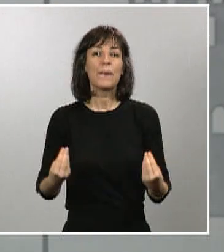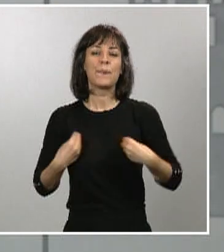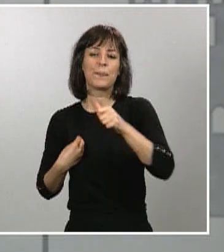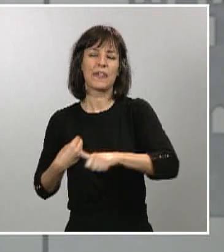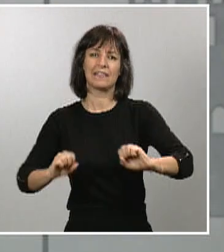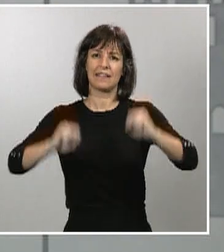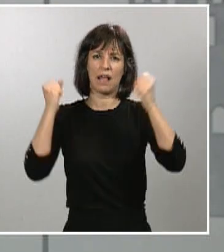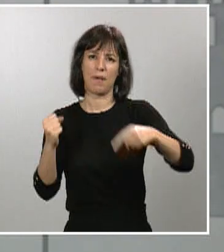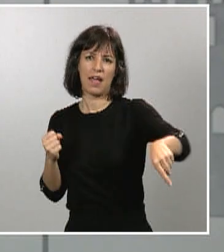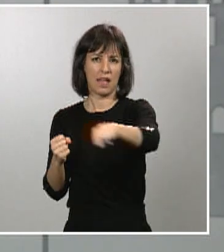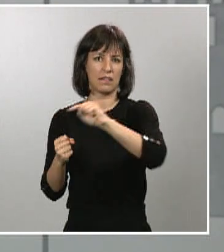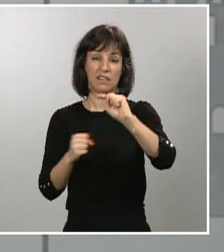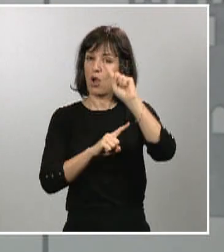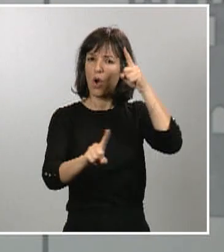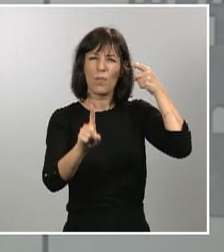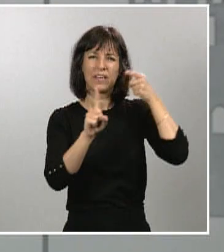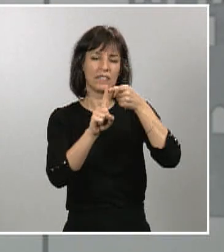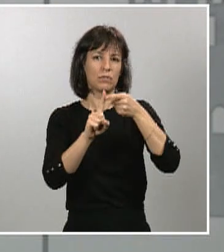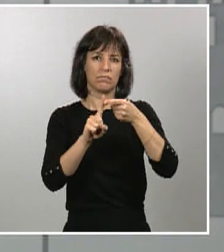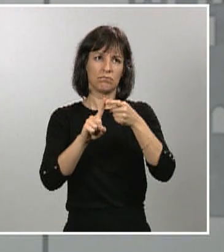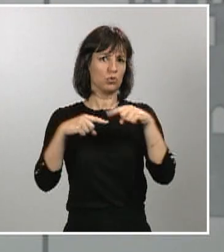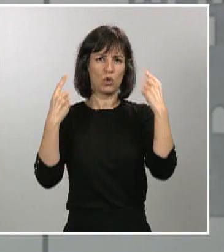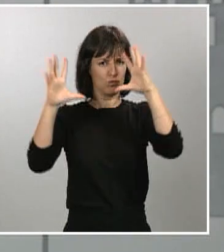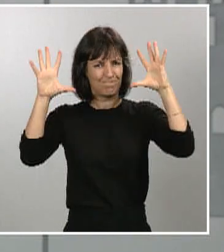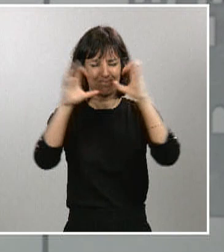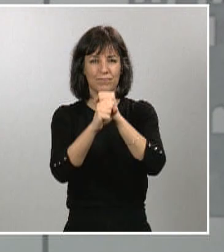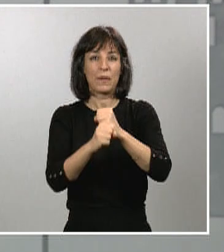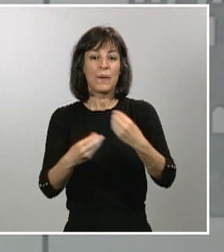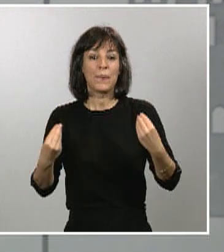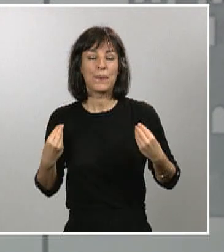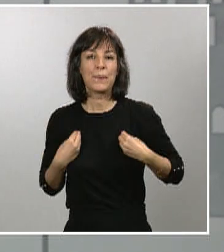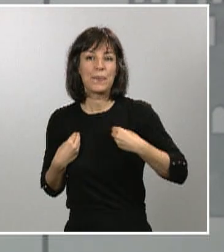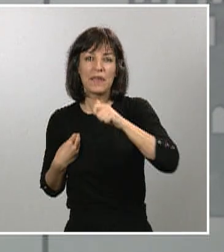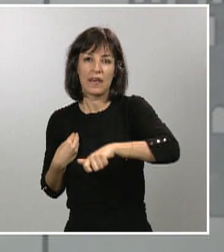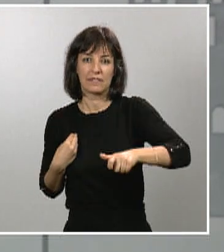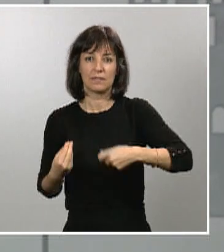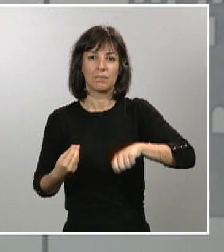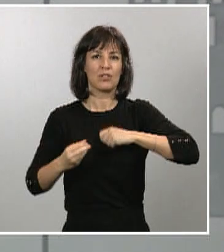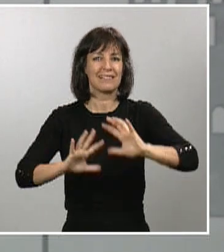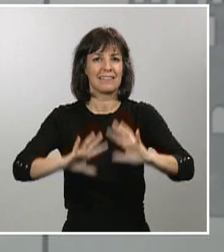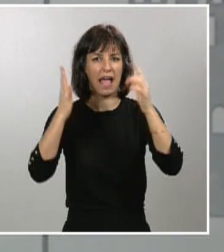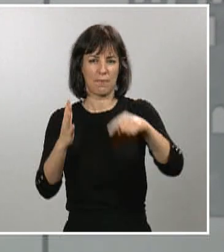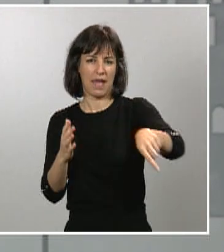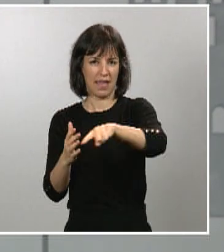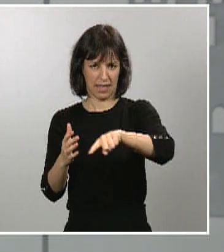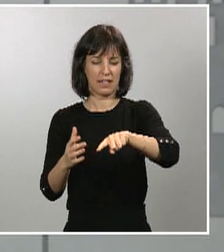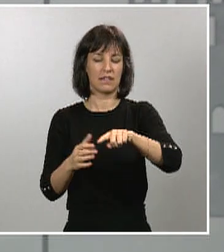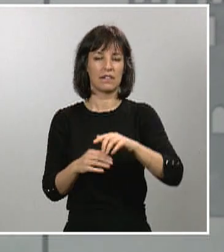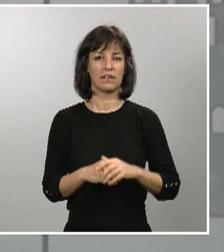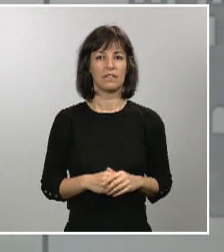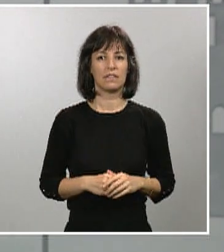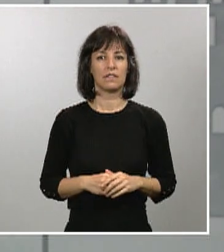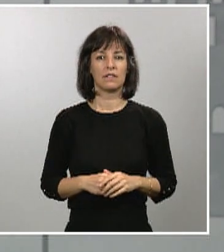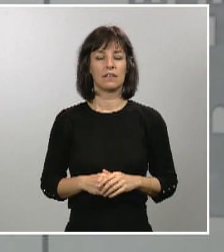en el que estamos todos ahora centrados, salvar vidas de españoles. No queremos, ni debemos,